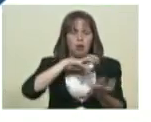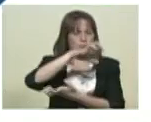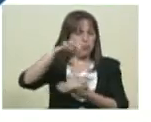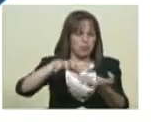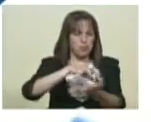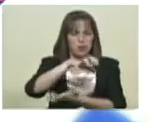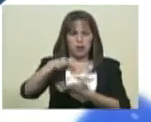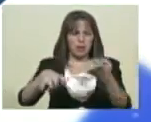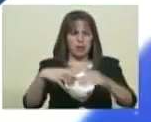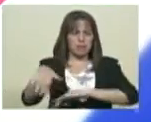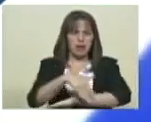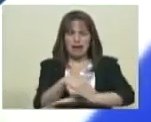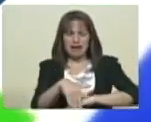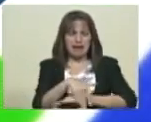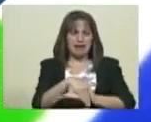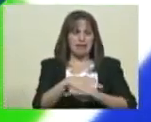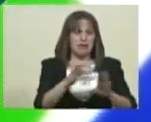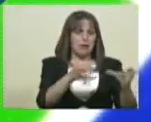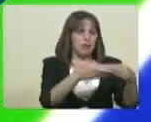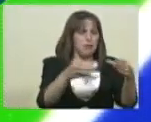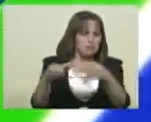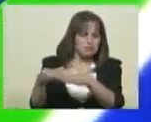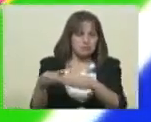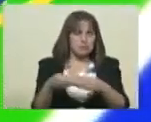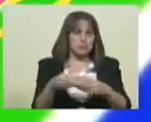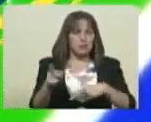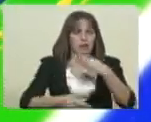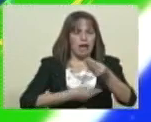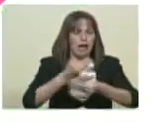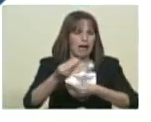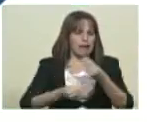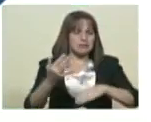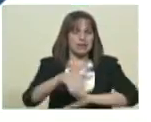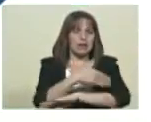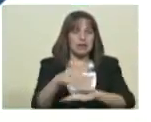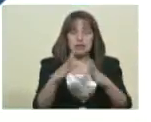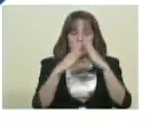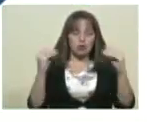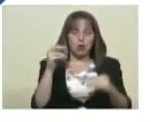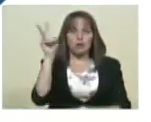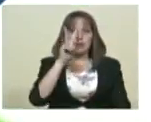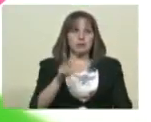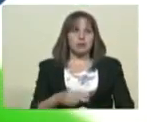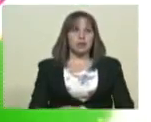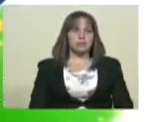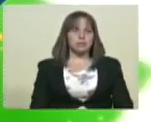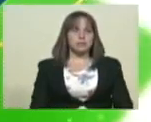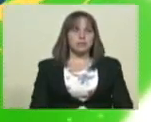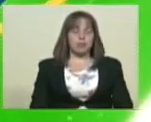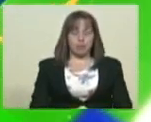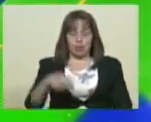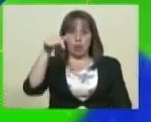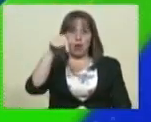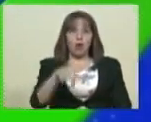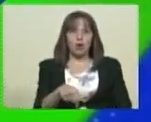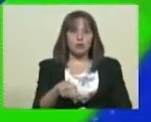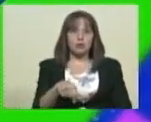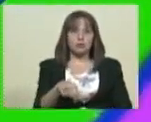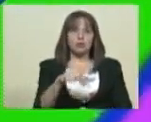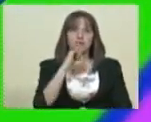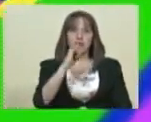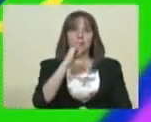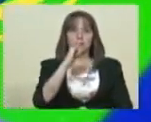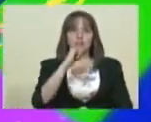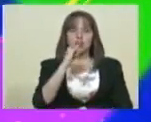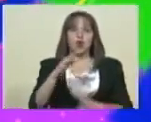y pequeños hechos de violencia que se habían ocurrido en todo el país. En el día de hoy hicimos la... en